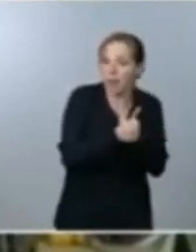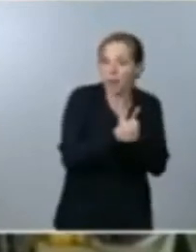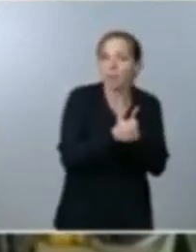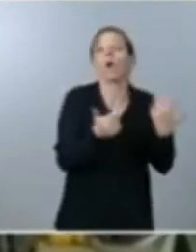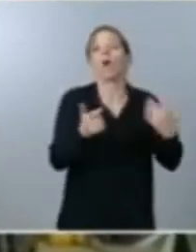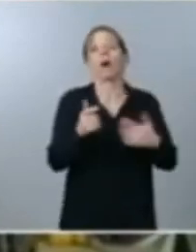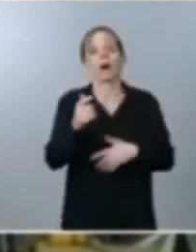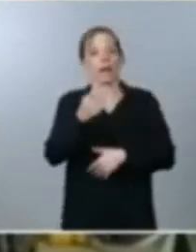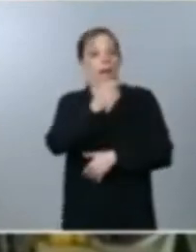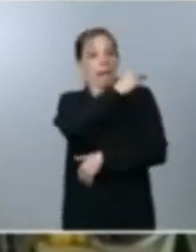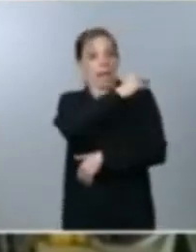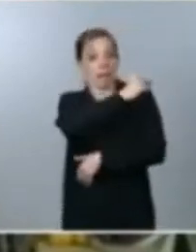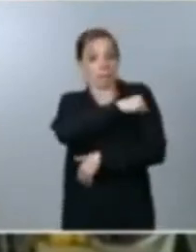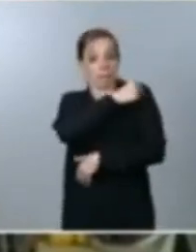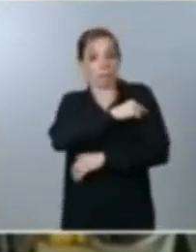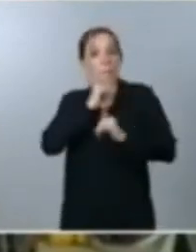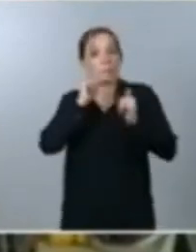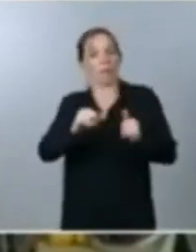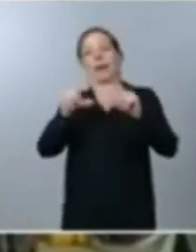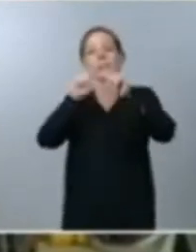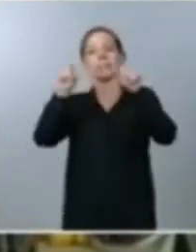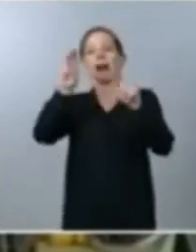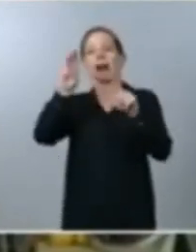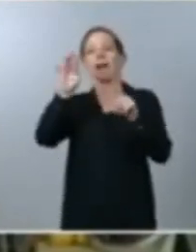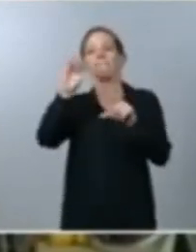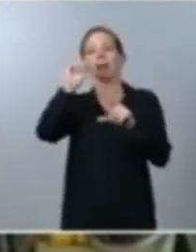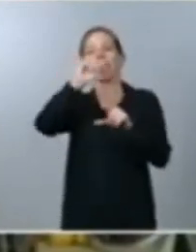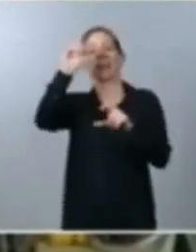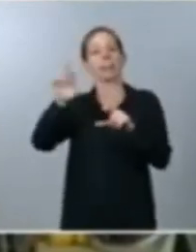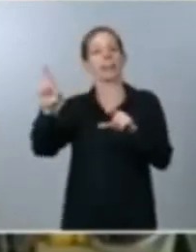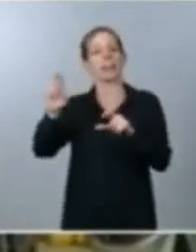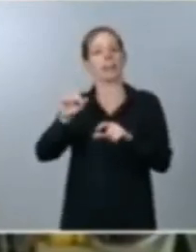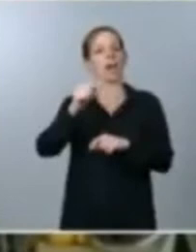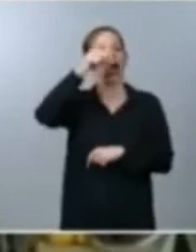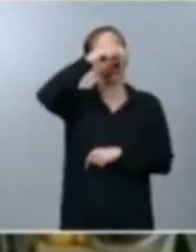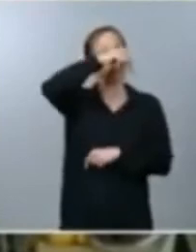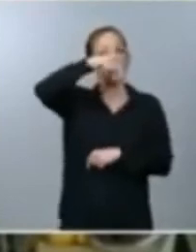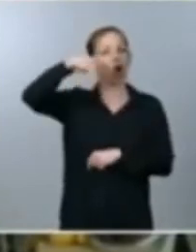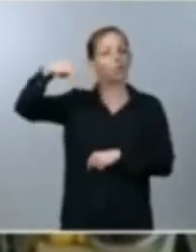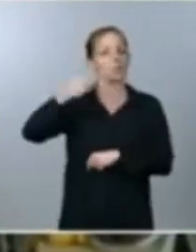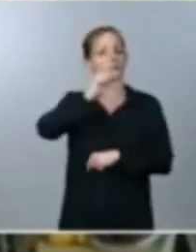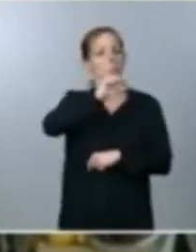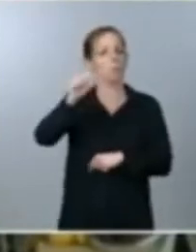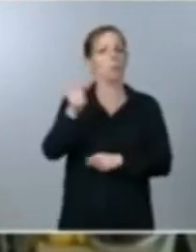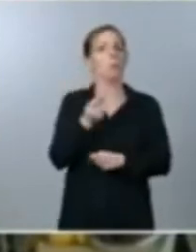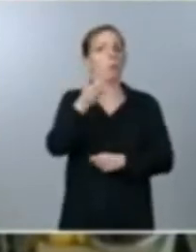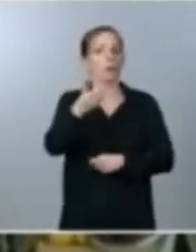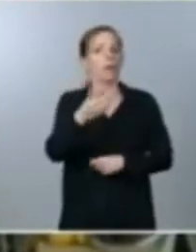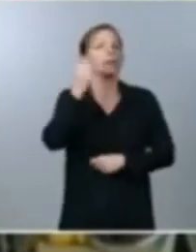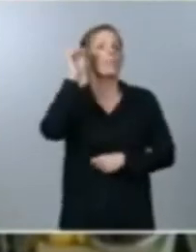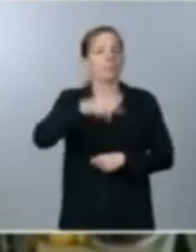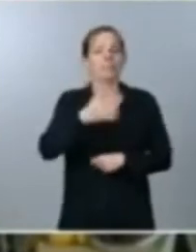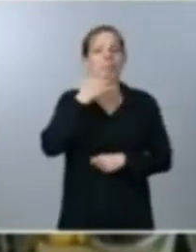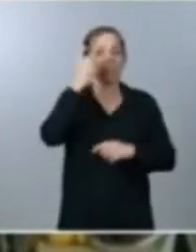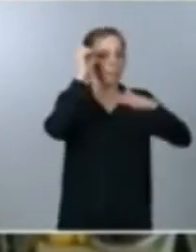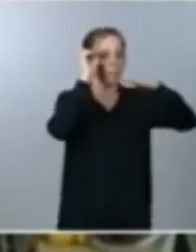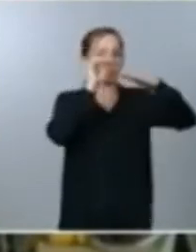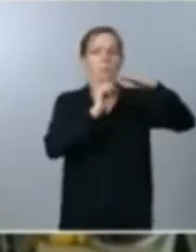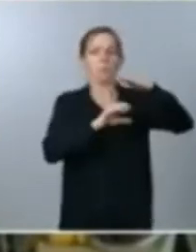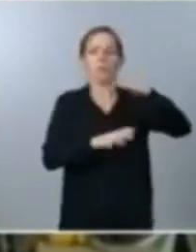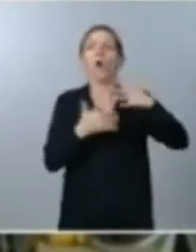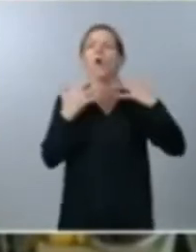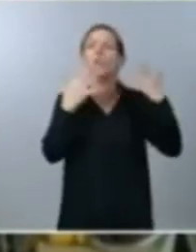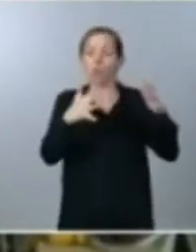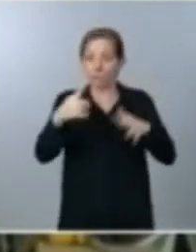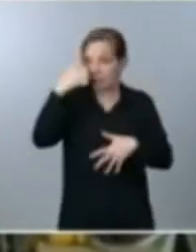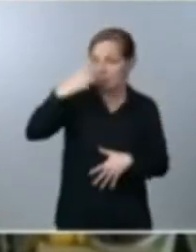la de Pfizer cuántas dosis vamos a recibir y si han resuelto ya el problema del almacenaje si saben ya dónde las podrán almacenar para cumplir con la